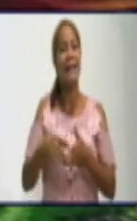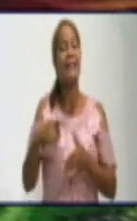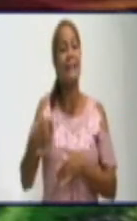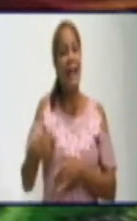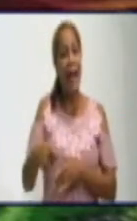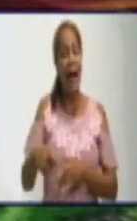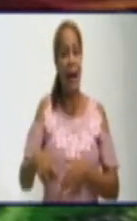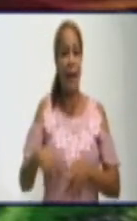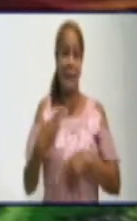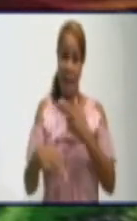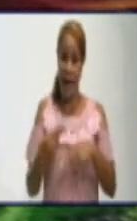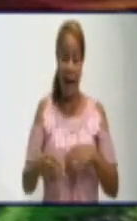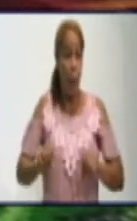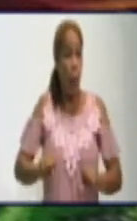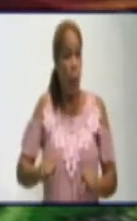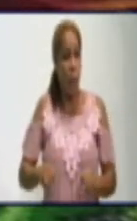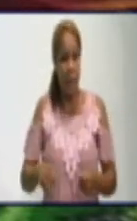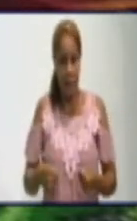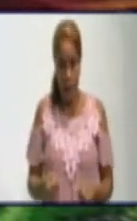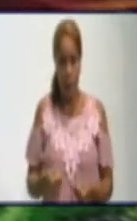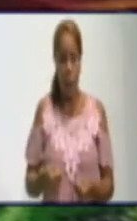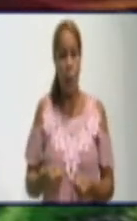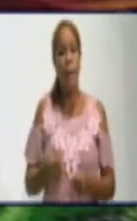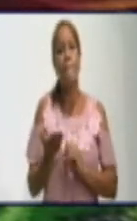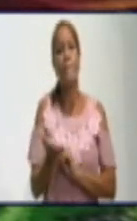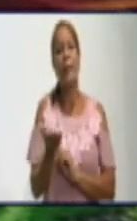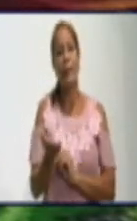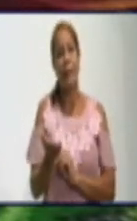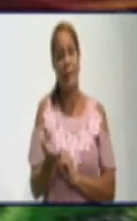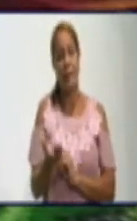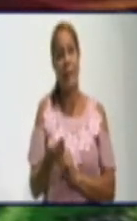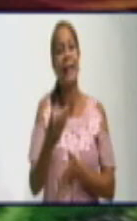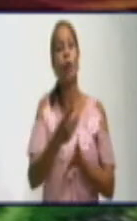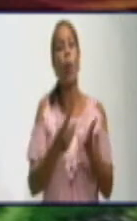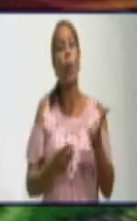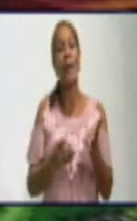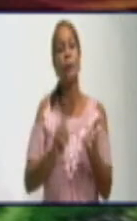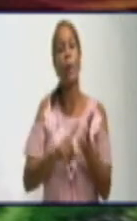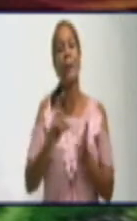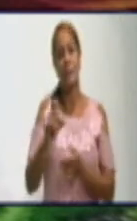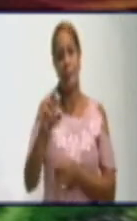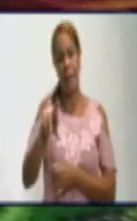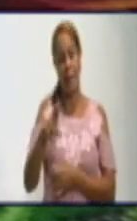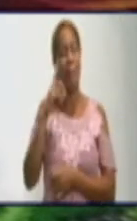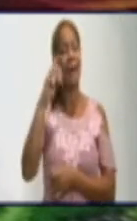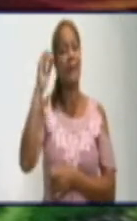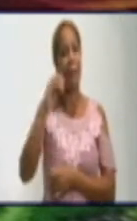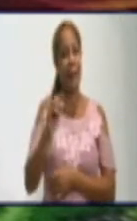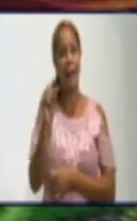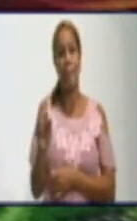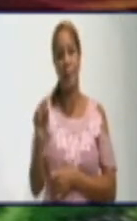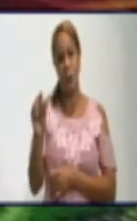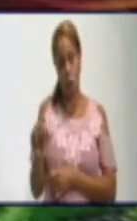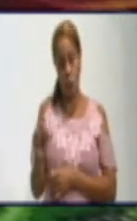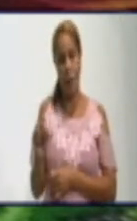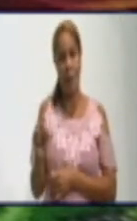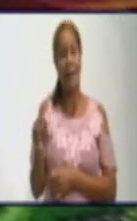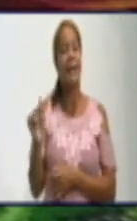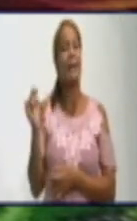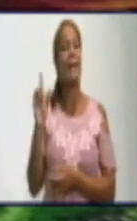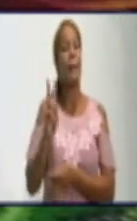para así, de esta manera, limitar mucho más las personas que entran a nuestro territorio. Hay una televidente,